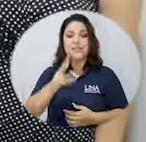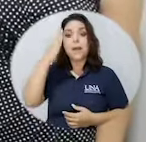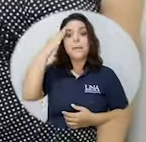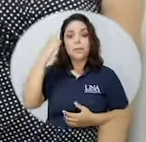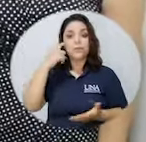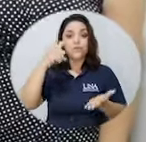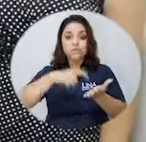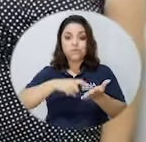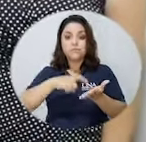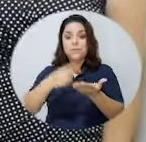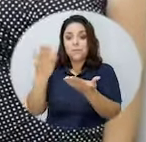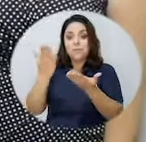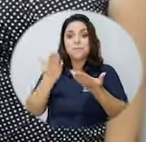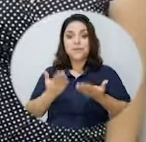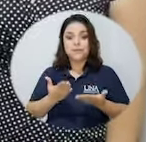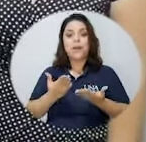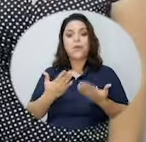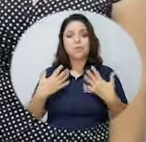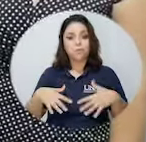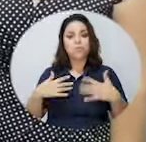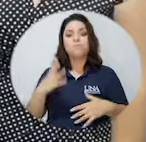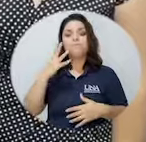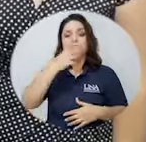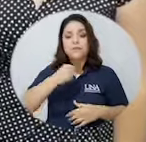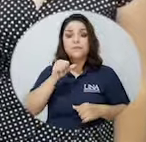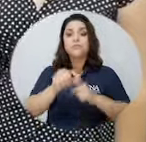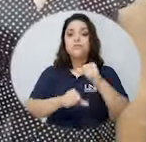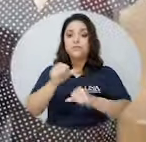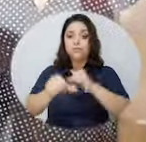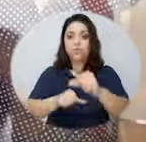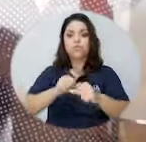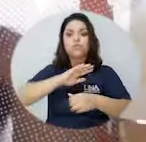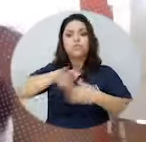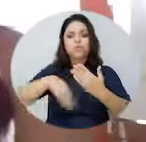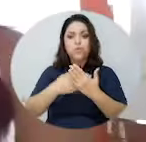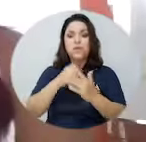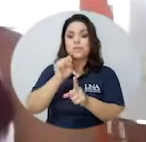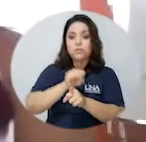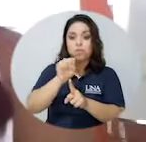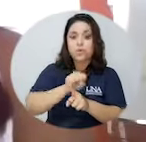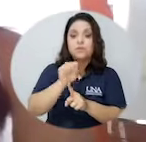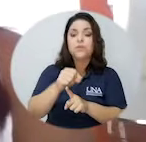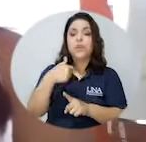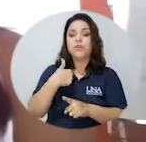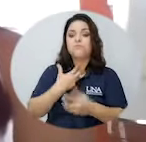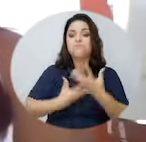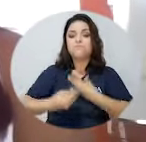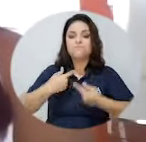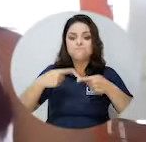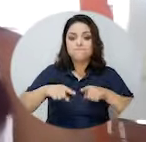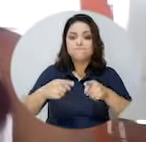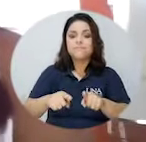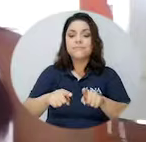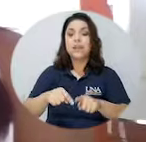debido a que, bueno, el reconocimiento que le dan a una, es muy valioso, ¿verdad? Todo el esfuerzo y todas las situaciones que he tenido que pasar,